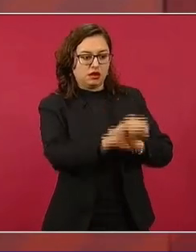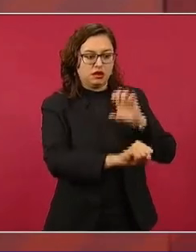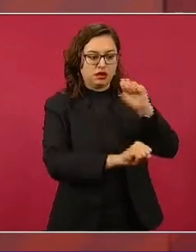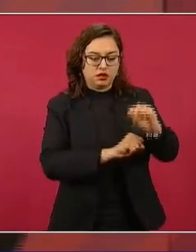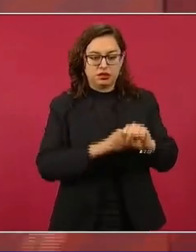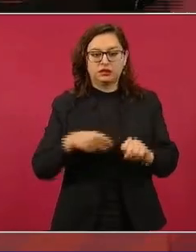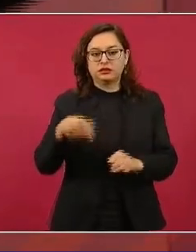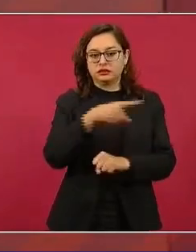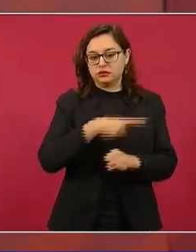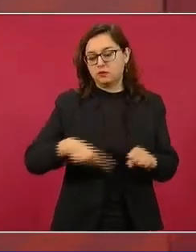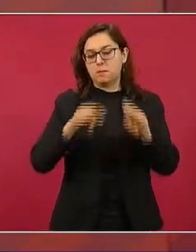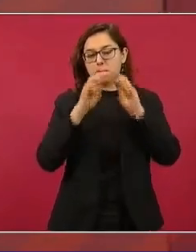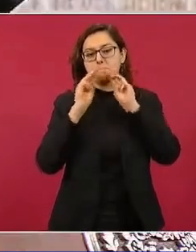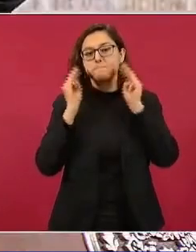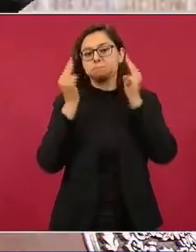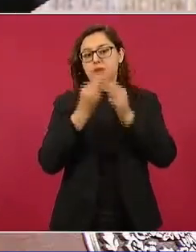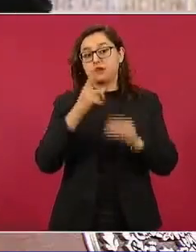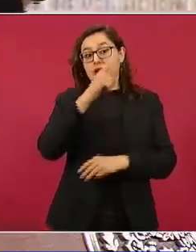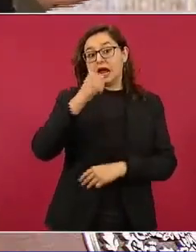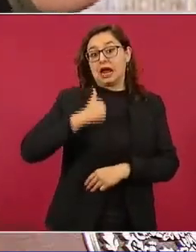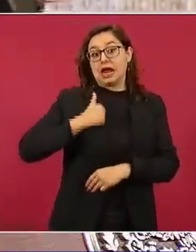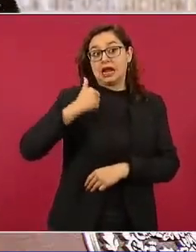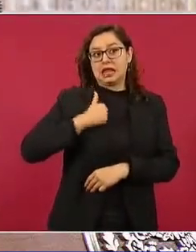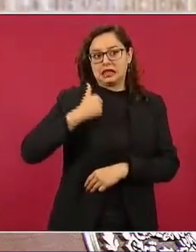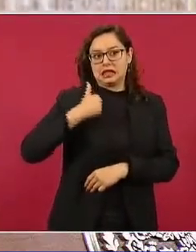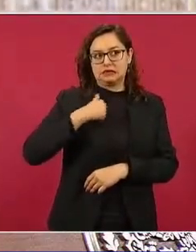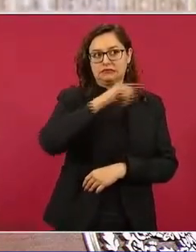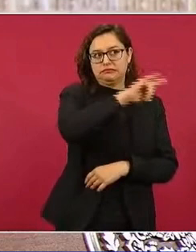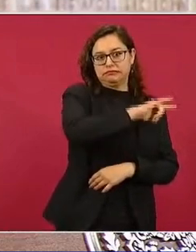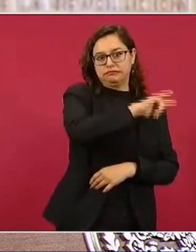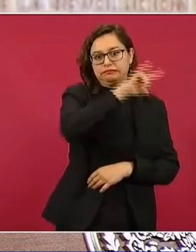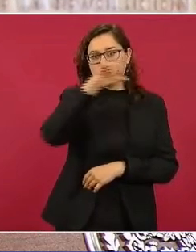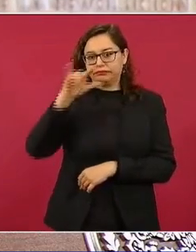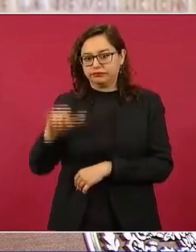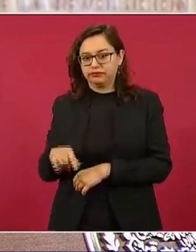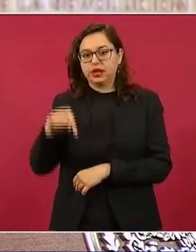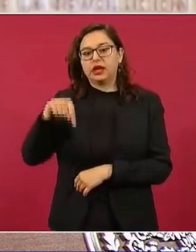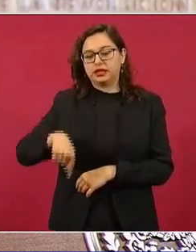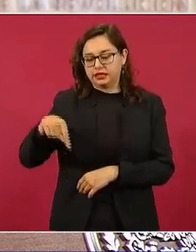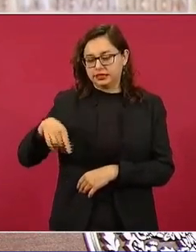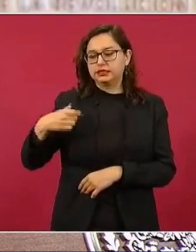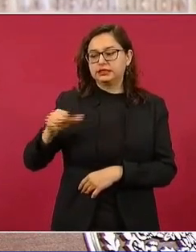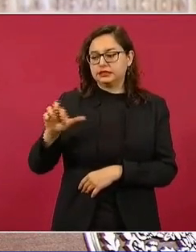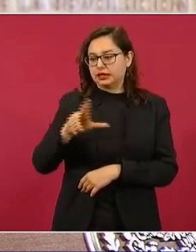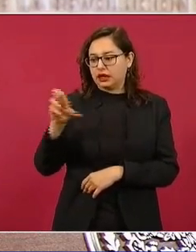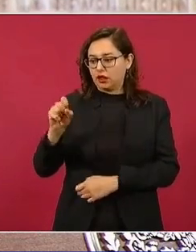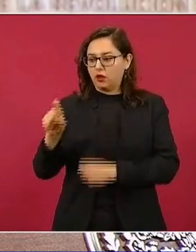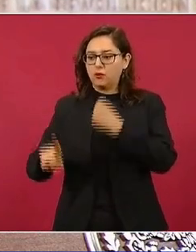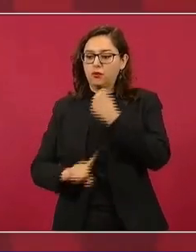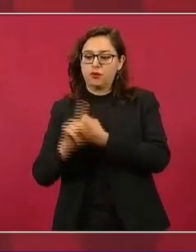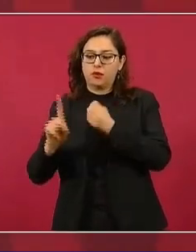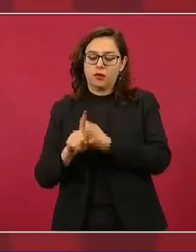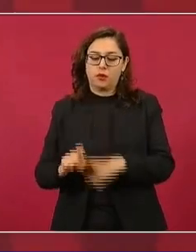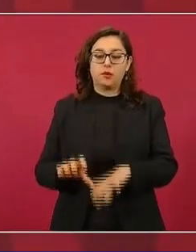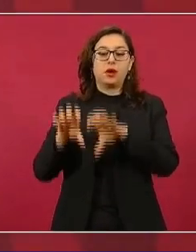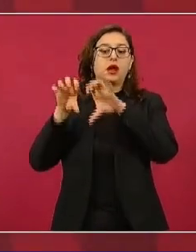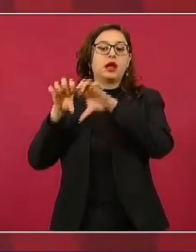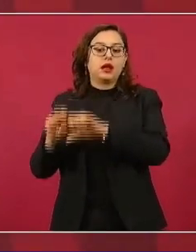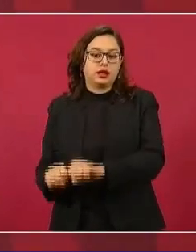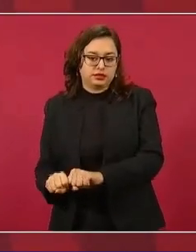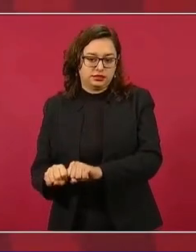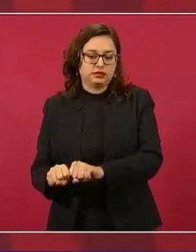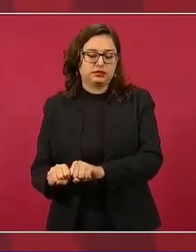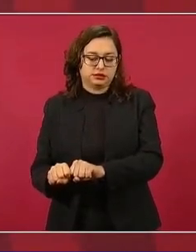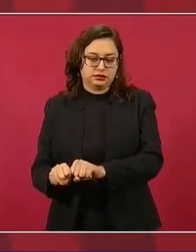Ellos ya traían la investigación, incluso hasta con órdenes de